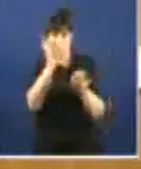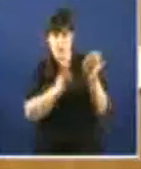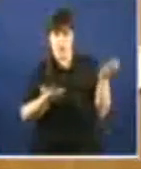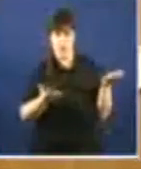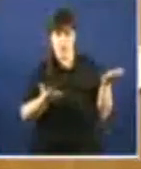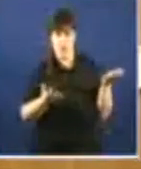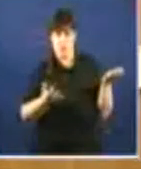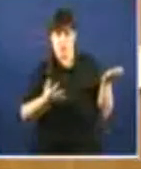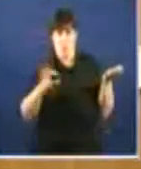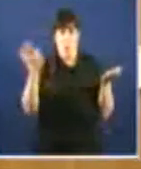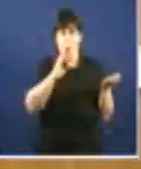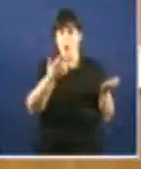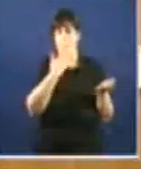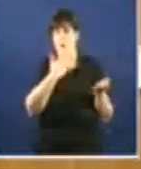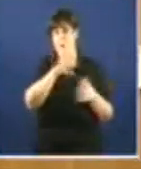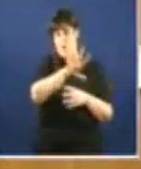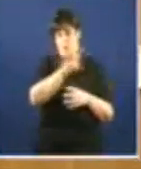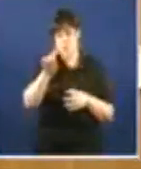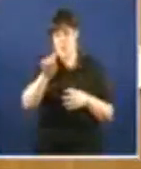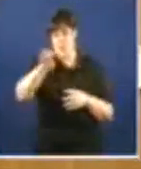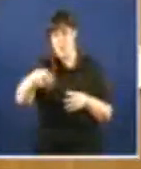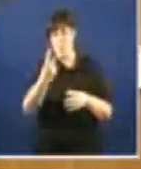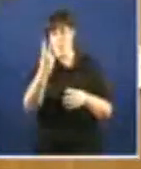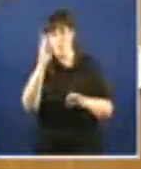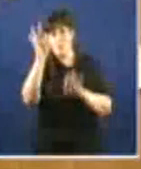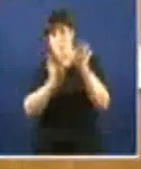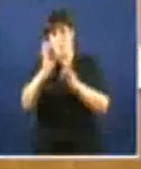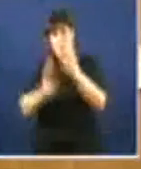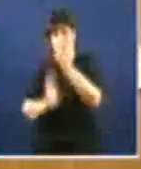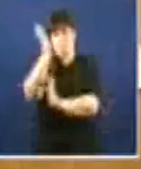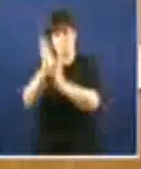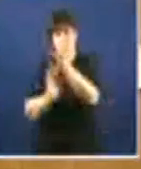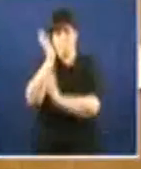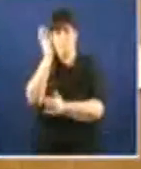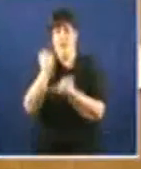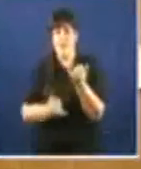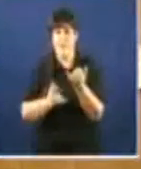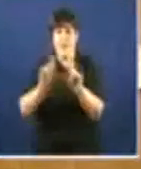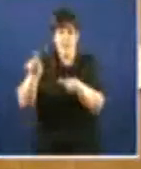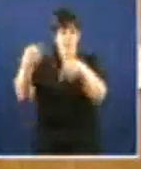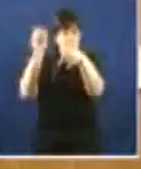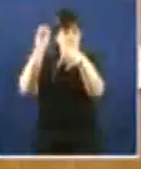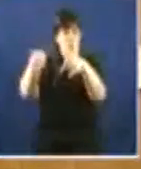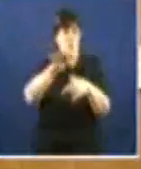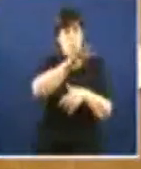que incinera o 51,2% do lixo e que leva o vertedoiro o 47